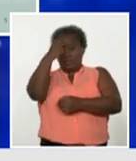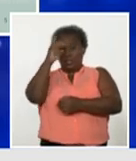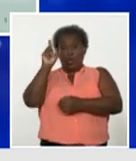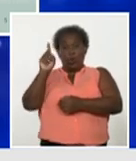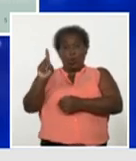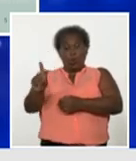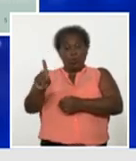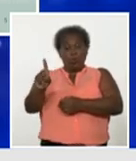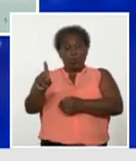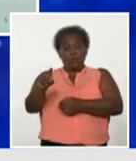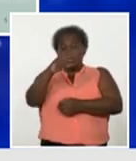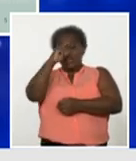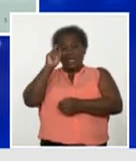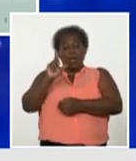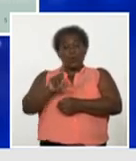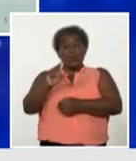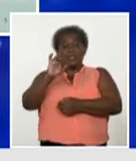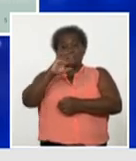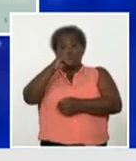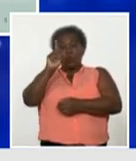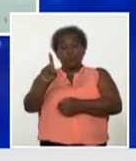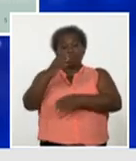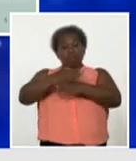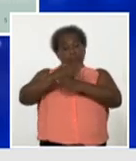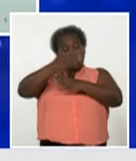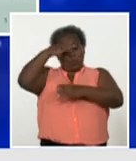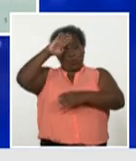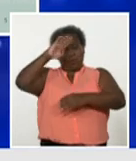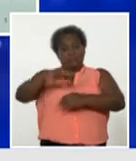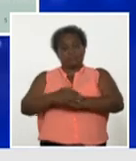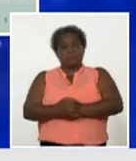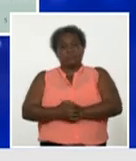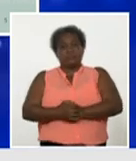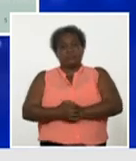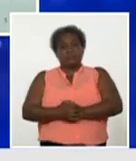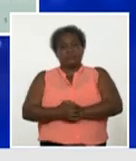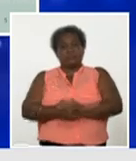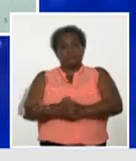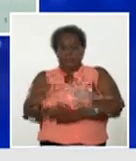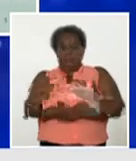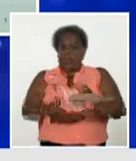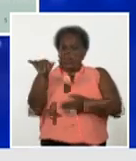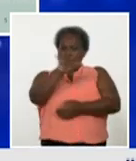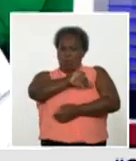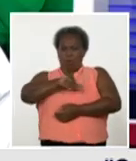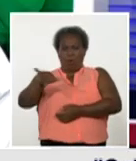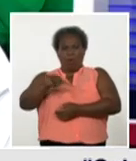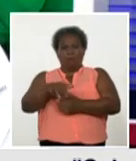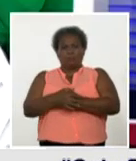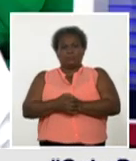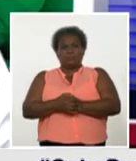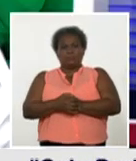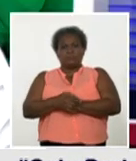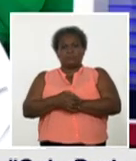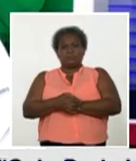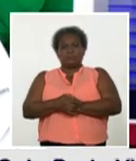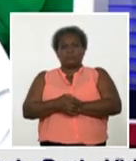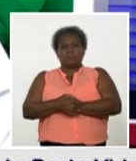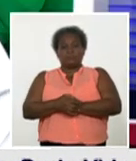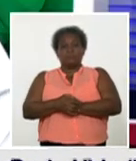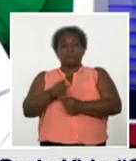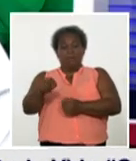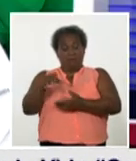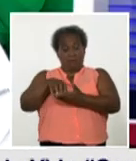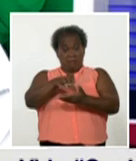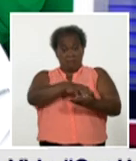Luis y uno del municipio Santiago de Cuba pues con la característica. De esta forma por países